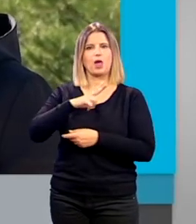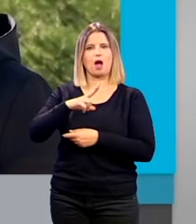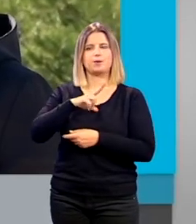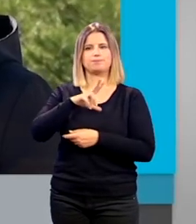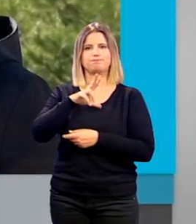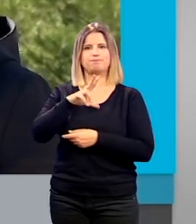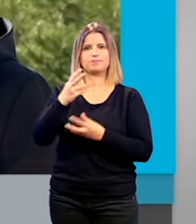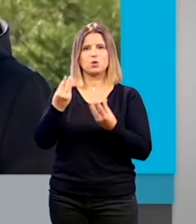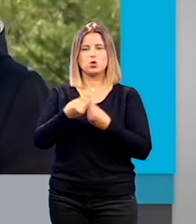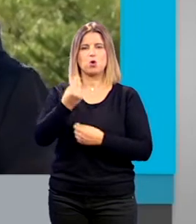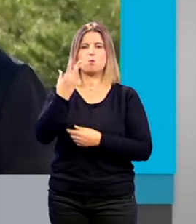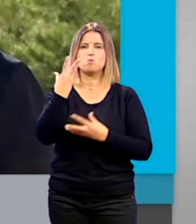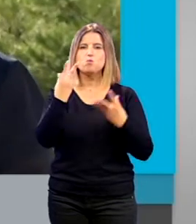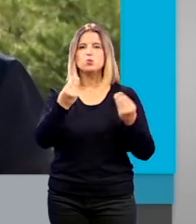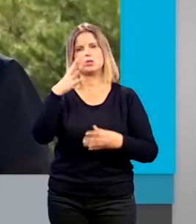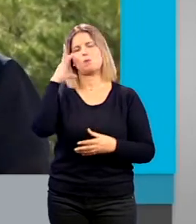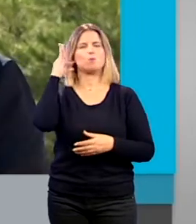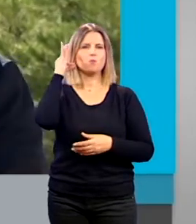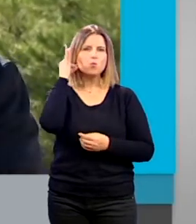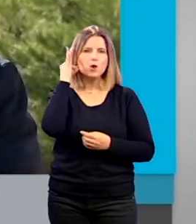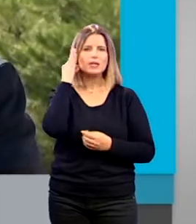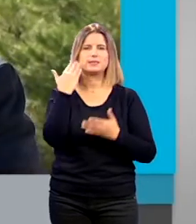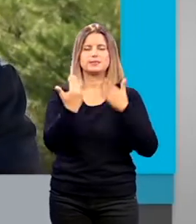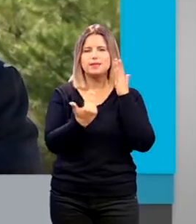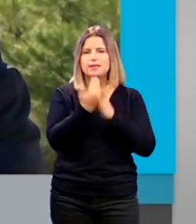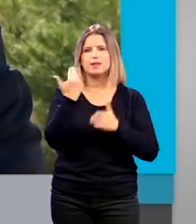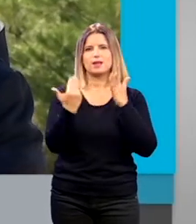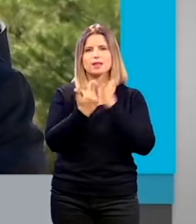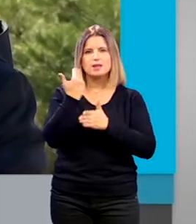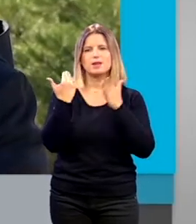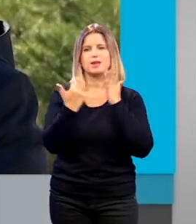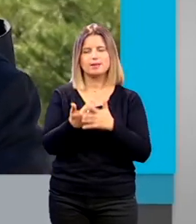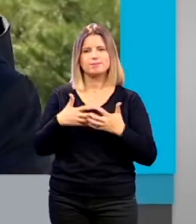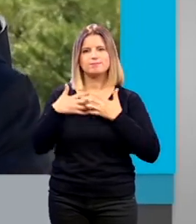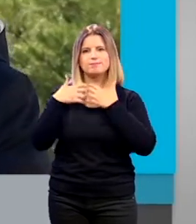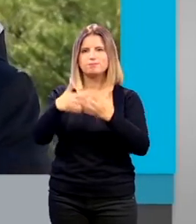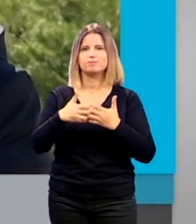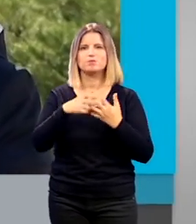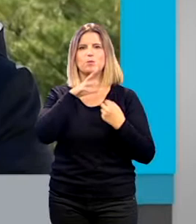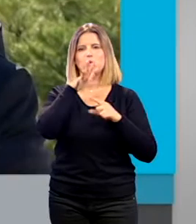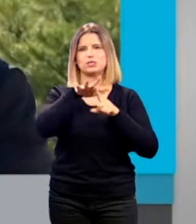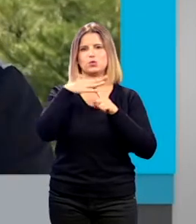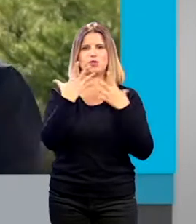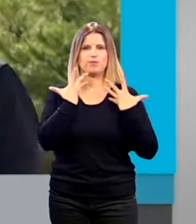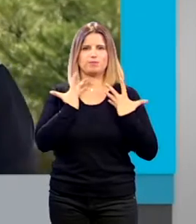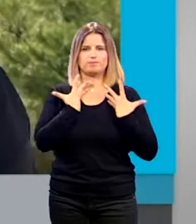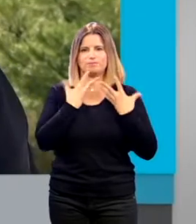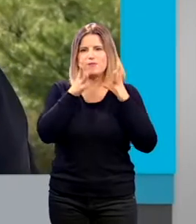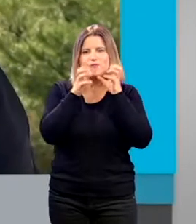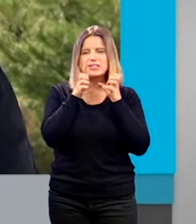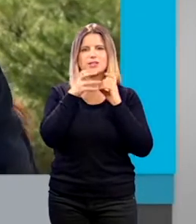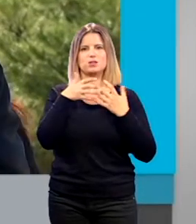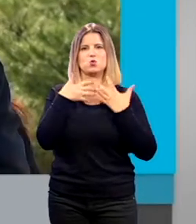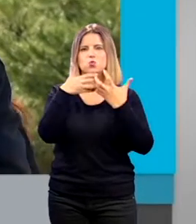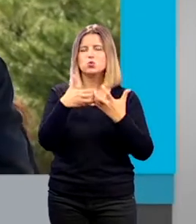con cientos de mujeres que cada día luchan por visibilizar un drama una lacra un daño